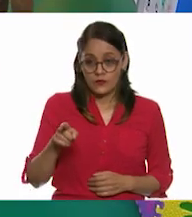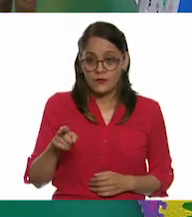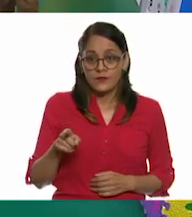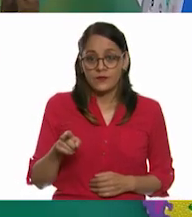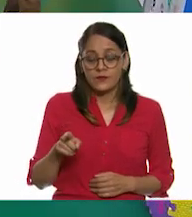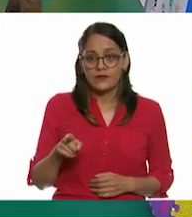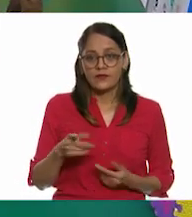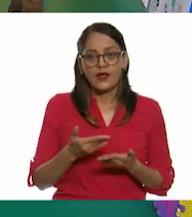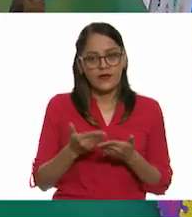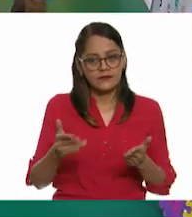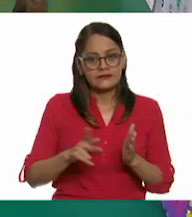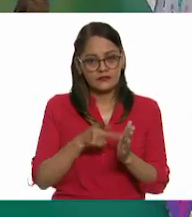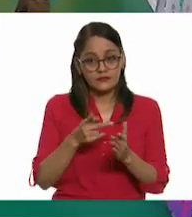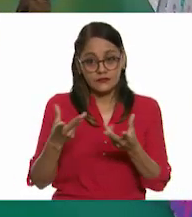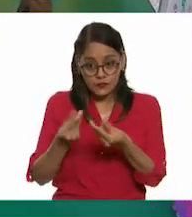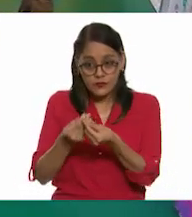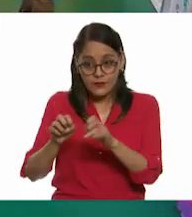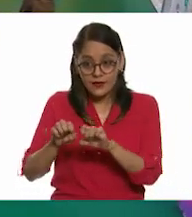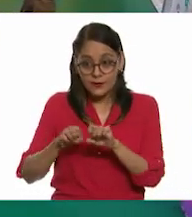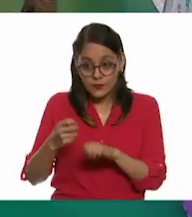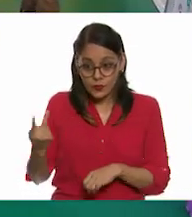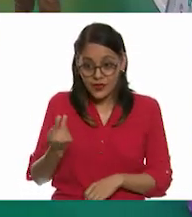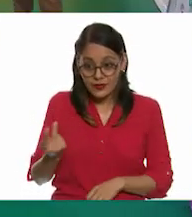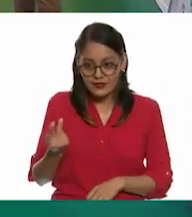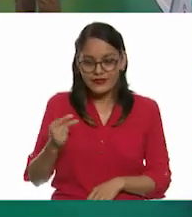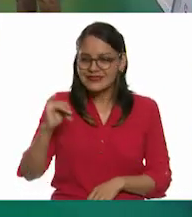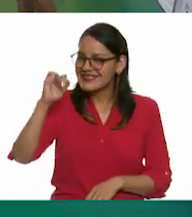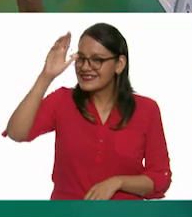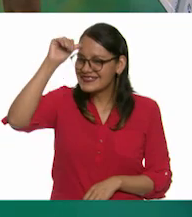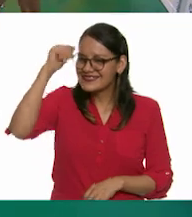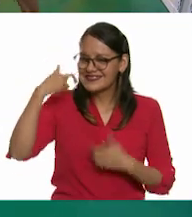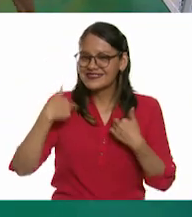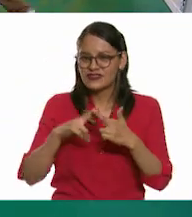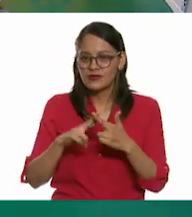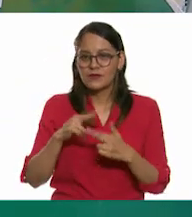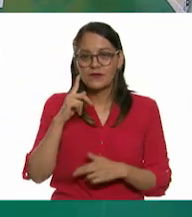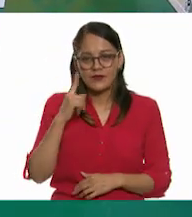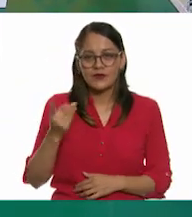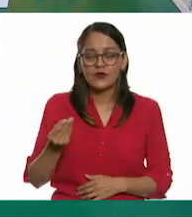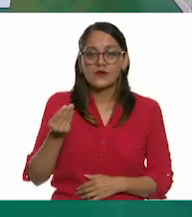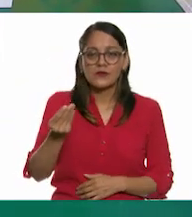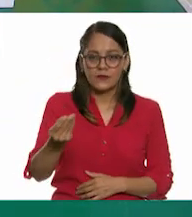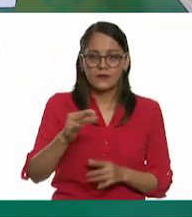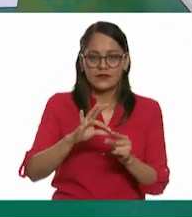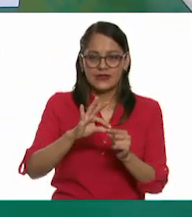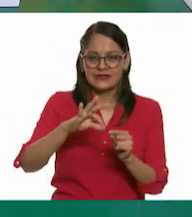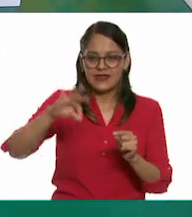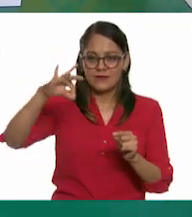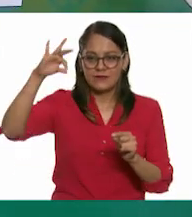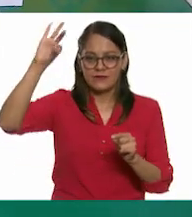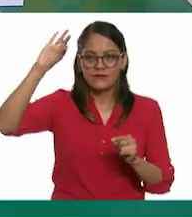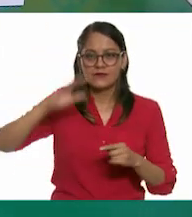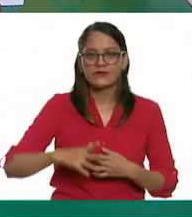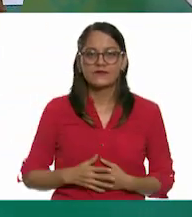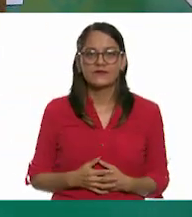centímetros. ¿Nuevamente volvamos a trabajar en equipo? Sí, está bien, maestro. Muy bien. Te voy a pasar serpentina. Muy bien. Y tenemos que construir